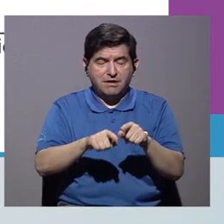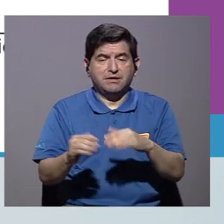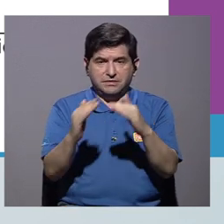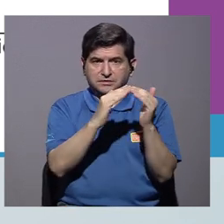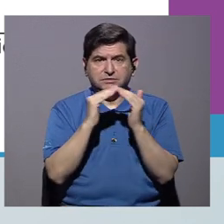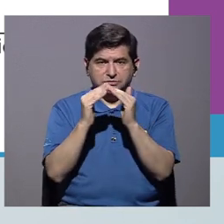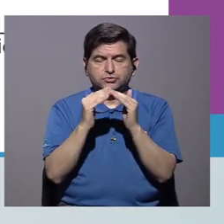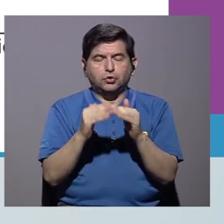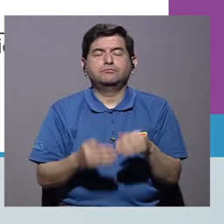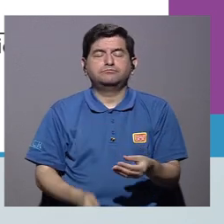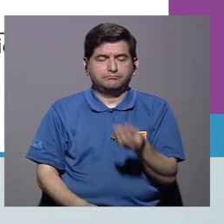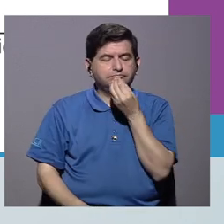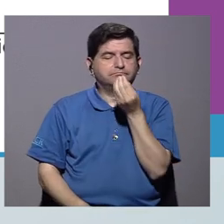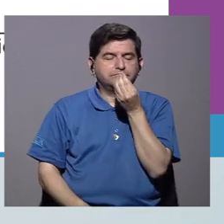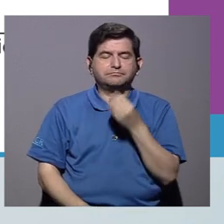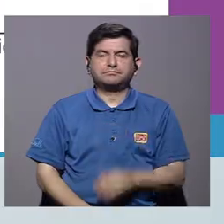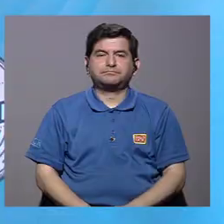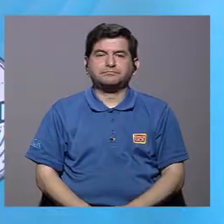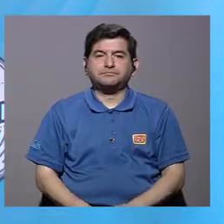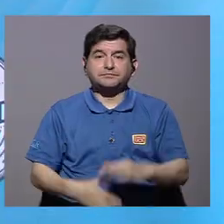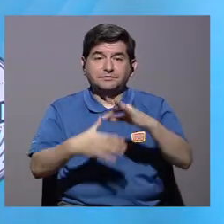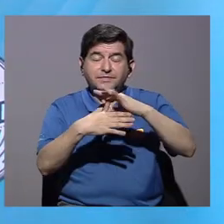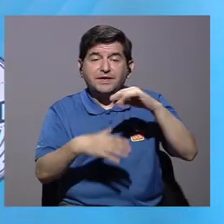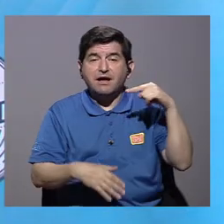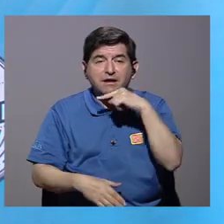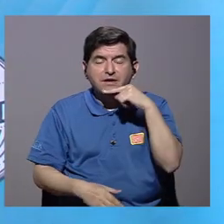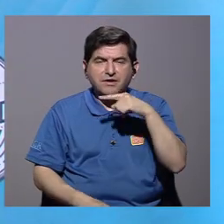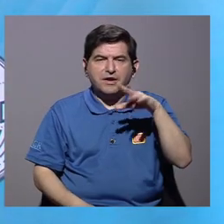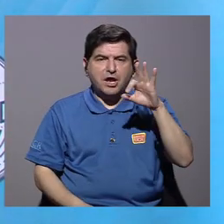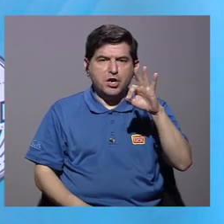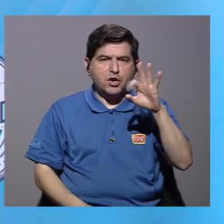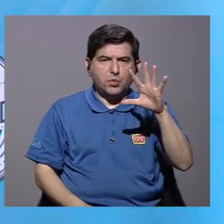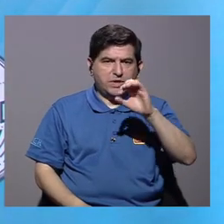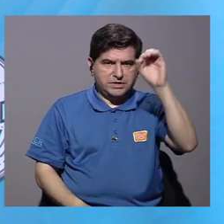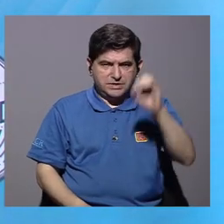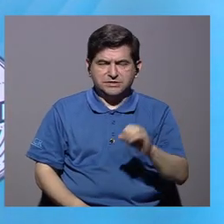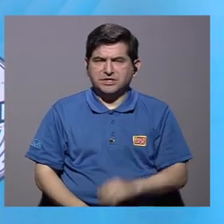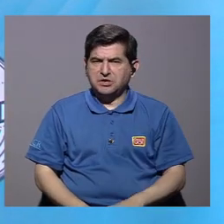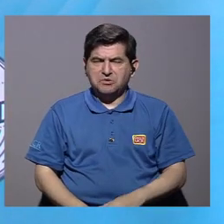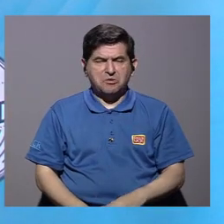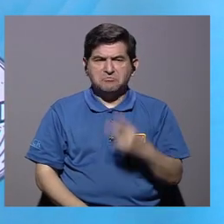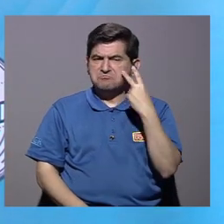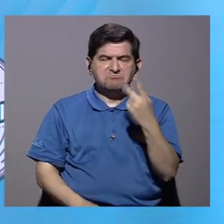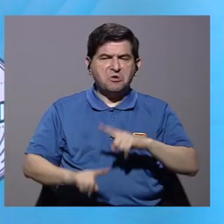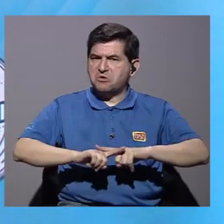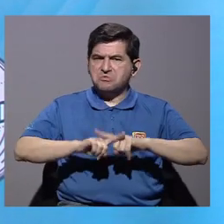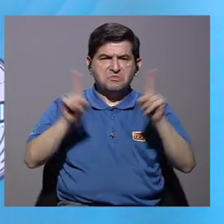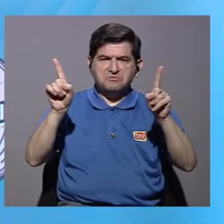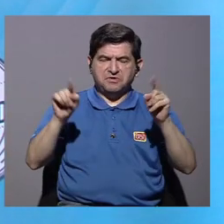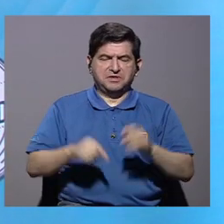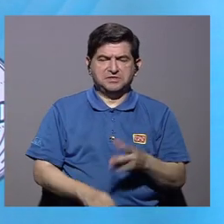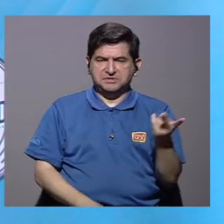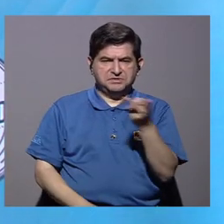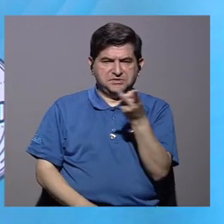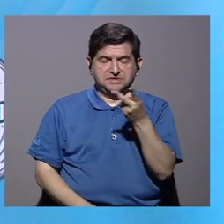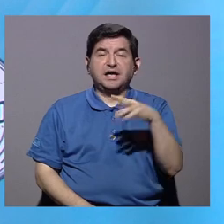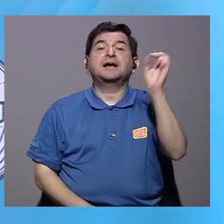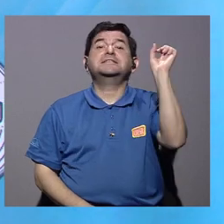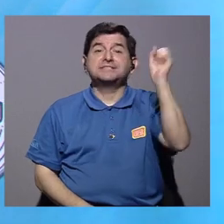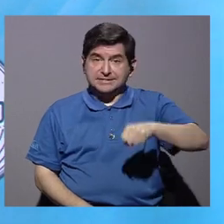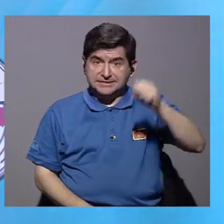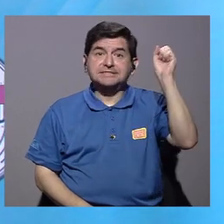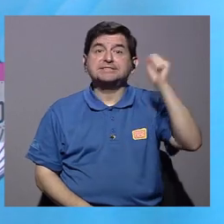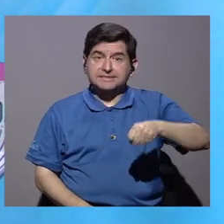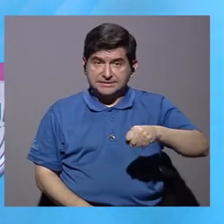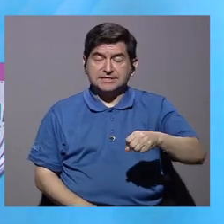población lo consume. En las carnes rojas, un 95%, no se ve mucha diferencia entre estas. Donde